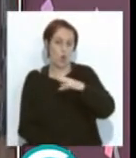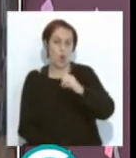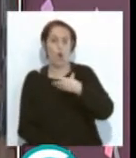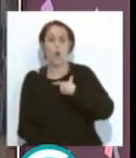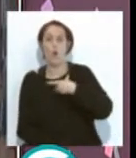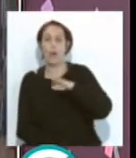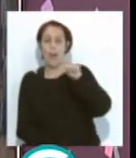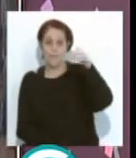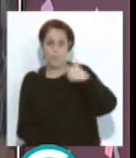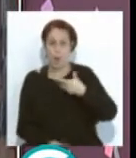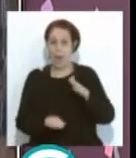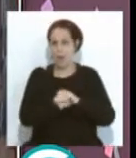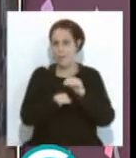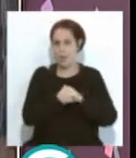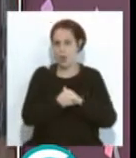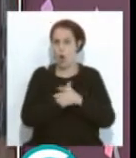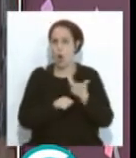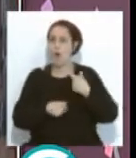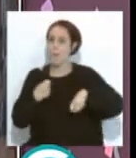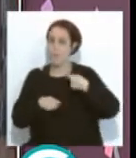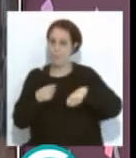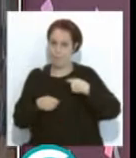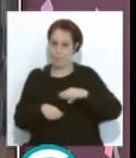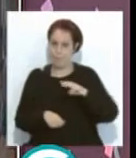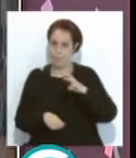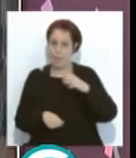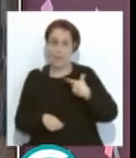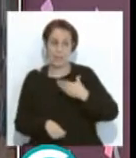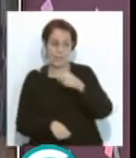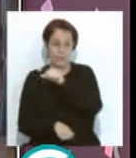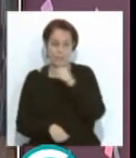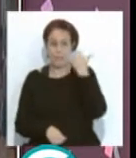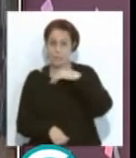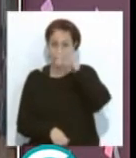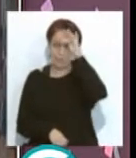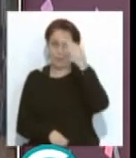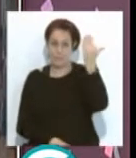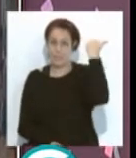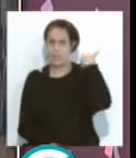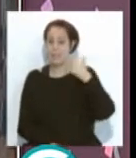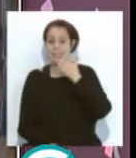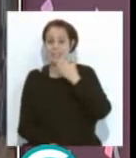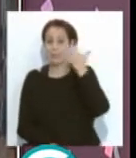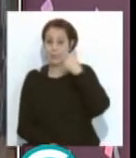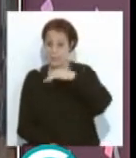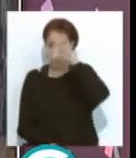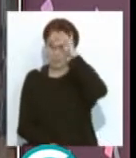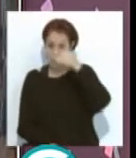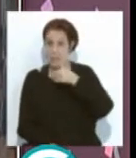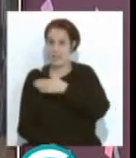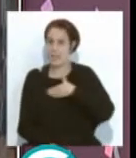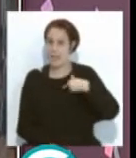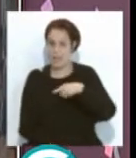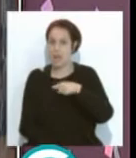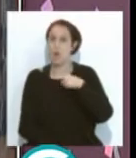Pepito El Caja en Calesa que actuaba en el pasado fin de semana, por cierto, este fin de semana si quieren carnaval allí mismo tendrán al